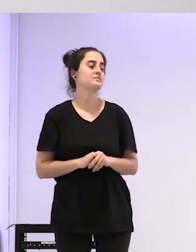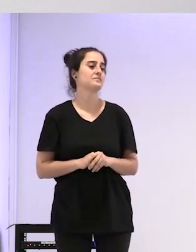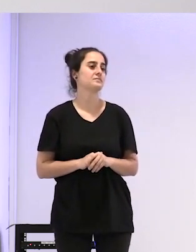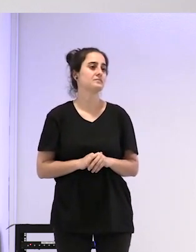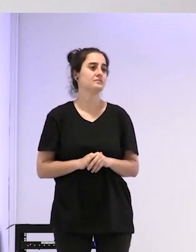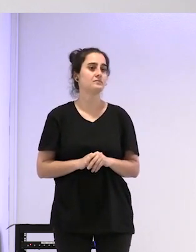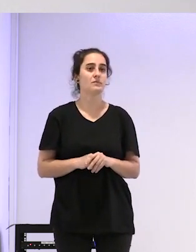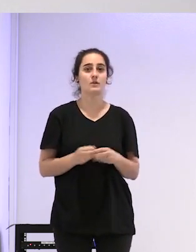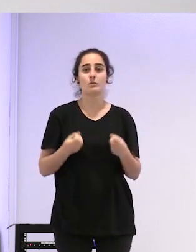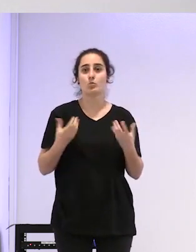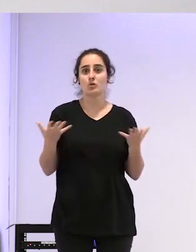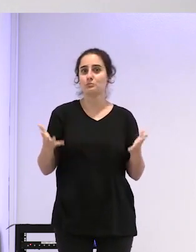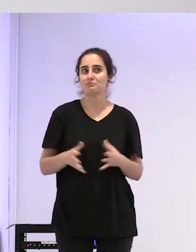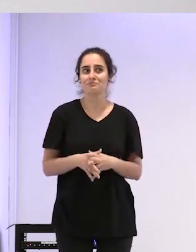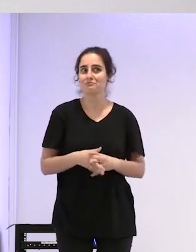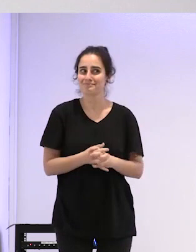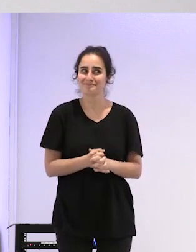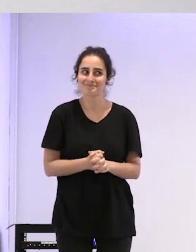bueno bueno